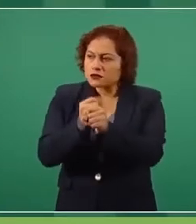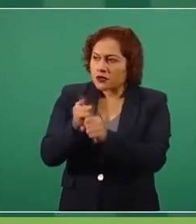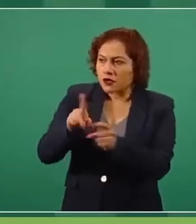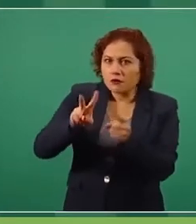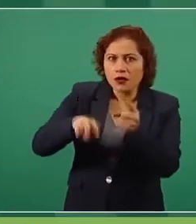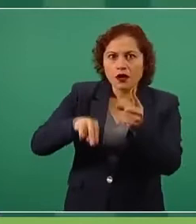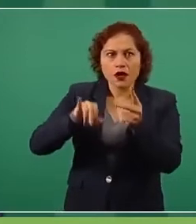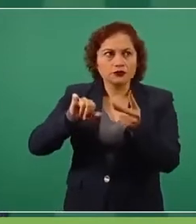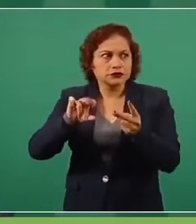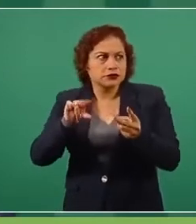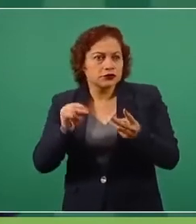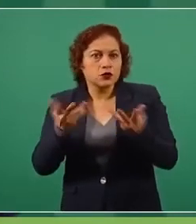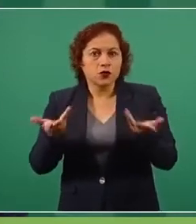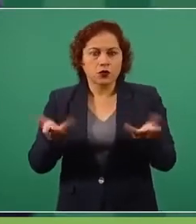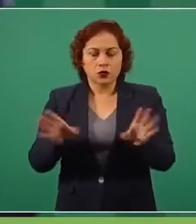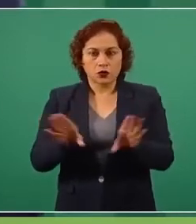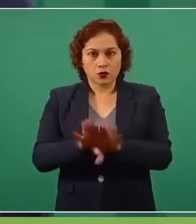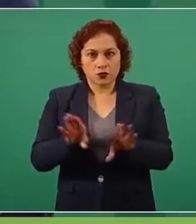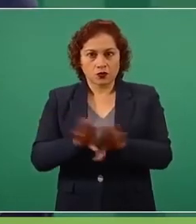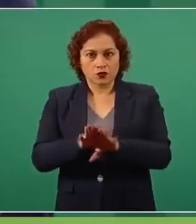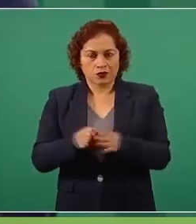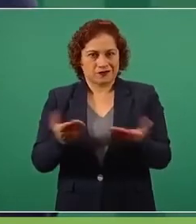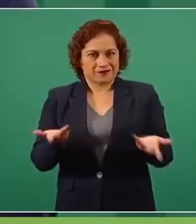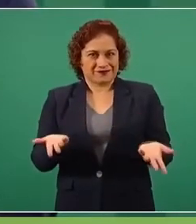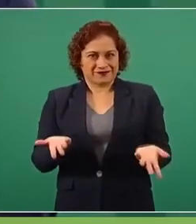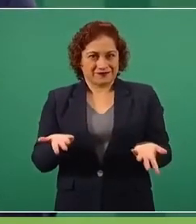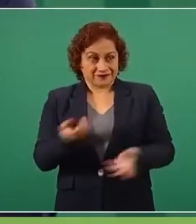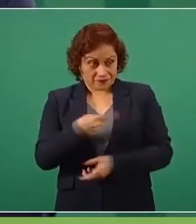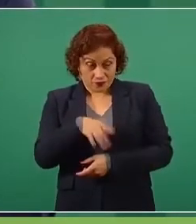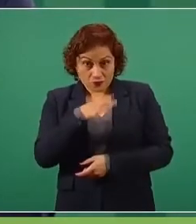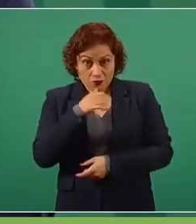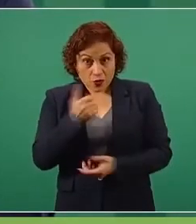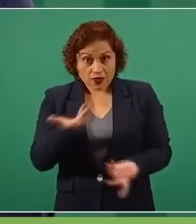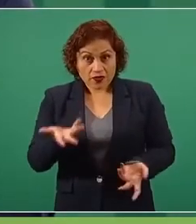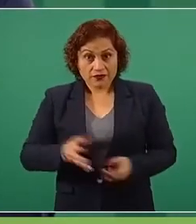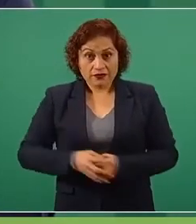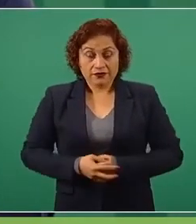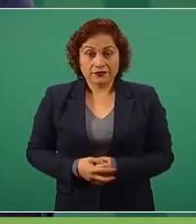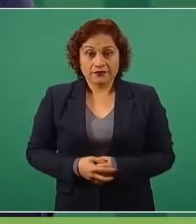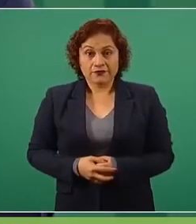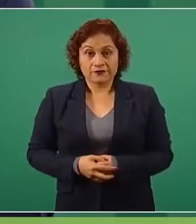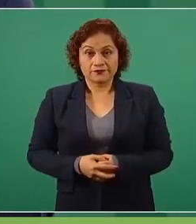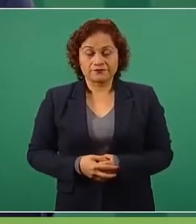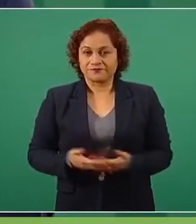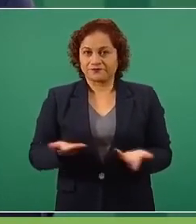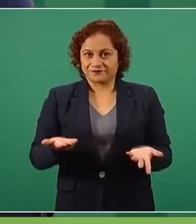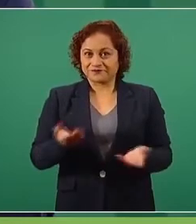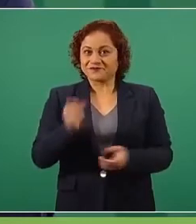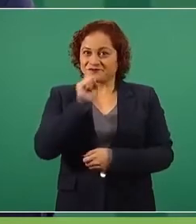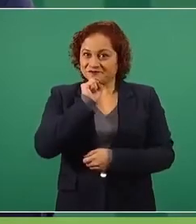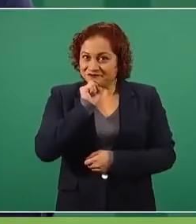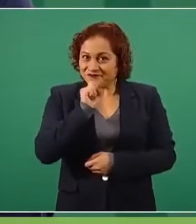Sobre todo los analistas,